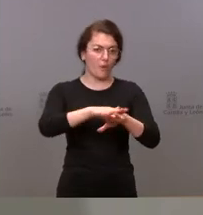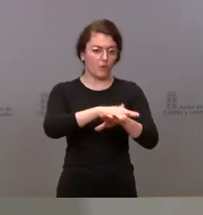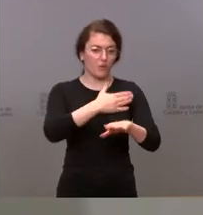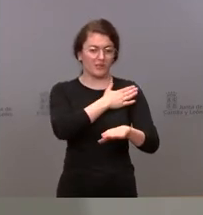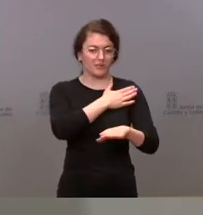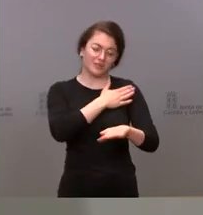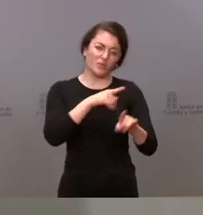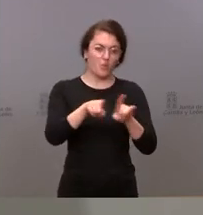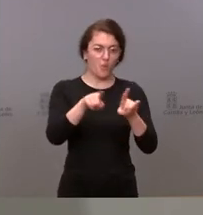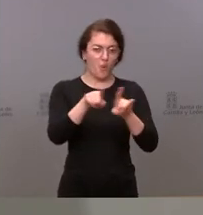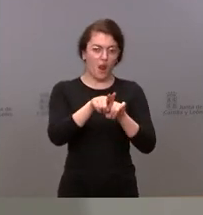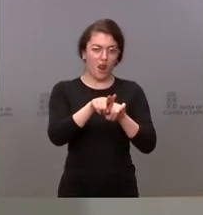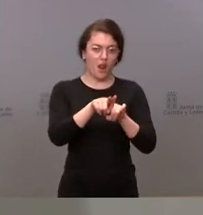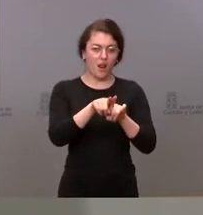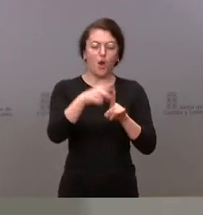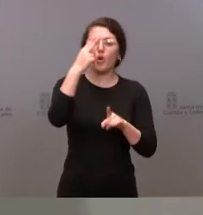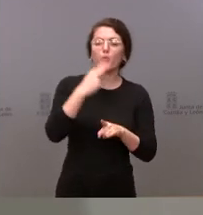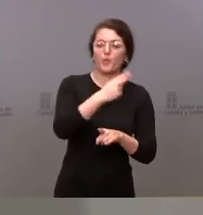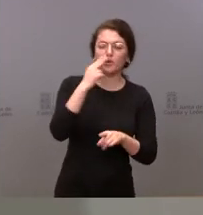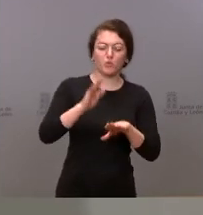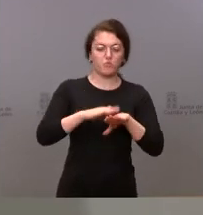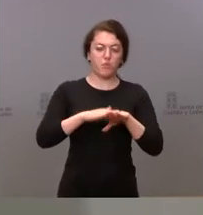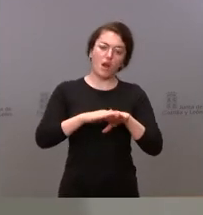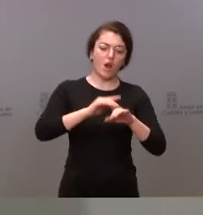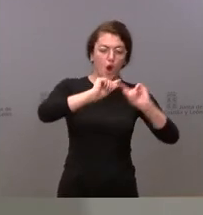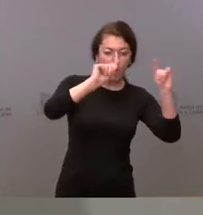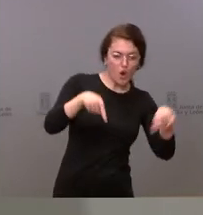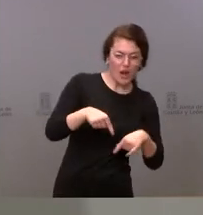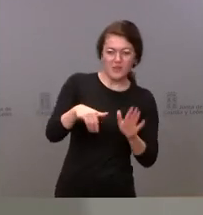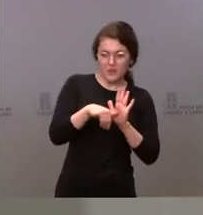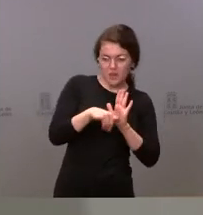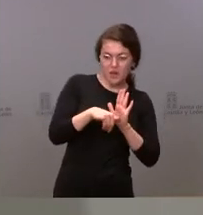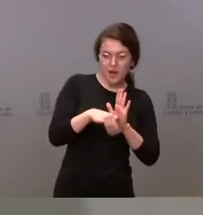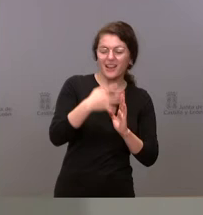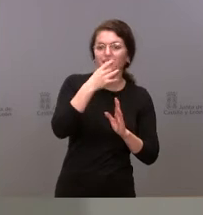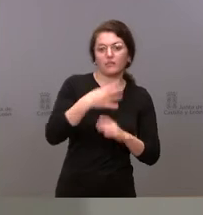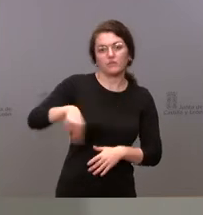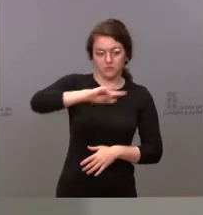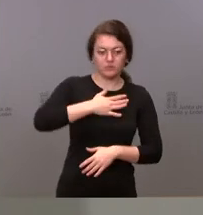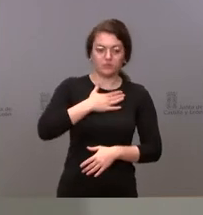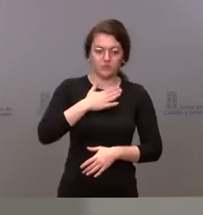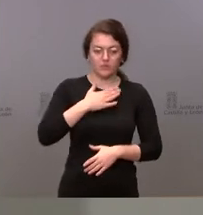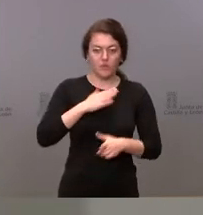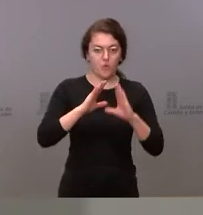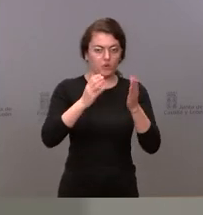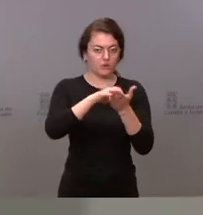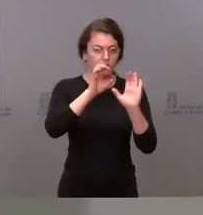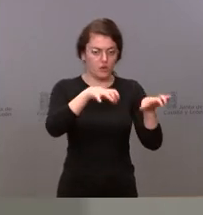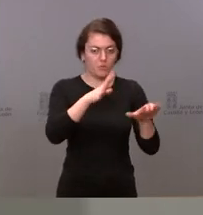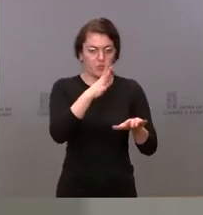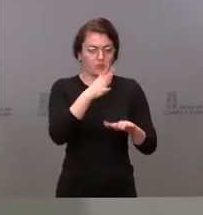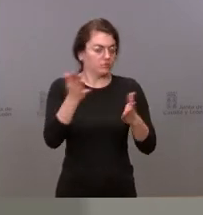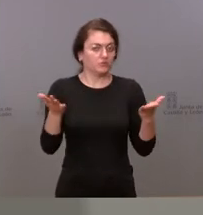defensa de lo local con la cercanía con las inversiones en el territorio precisamente la Junta de Castilla y León nosotros no necesitamos que se nos dé elecciones